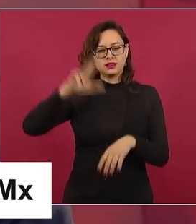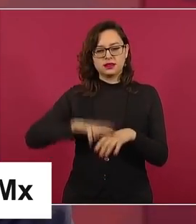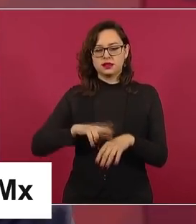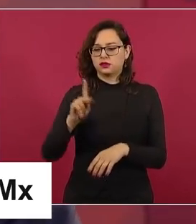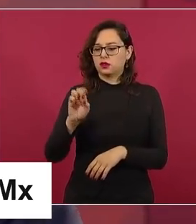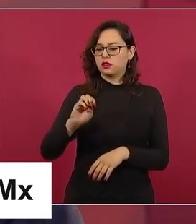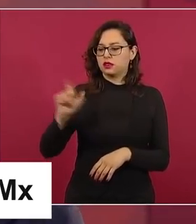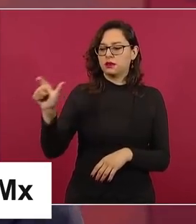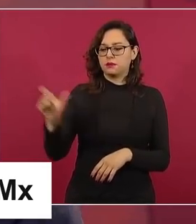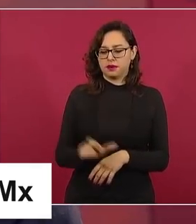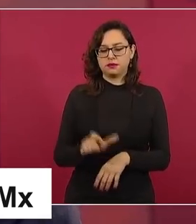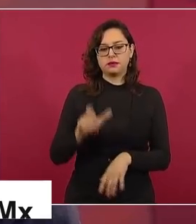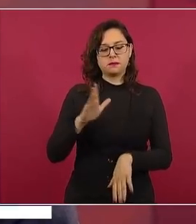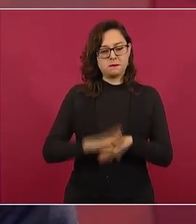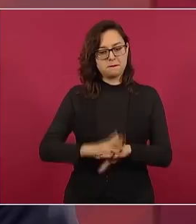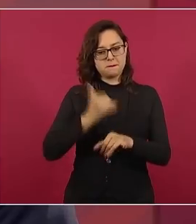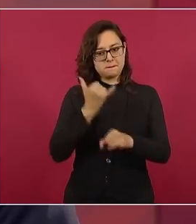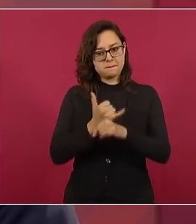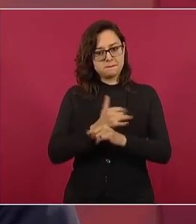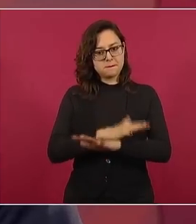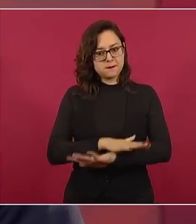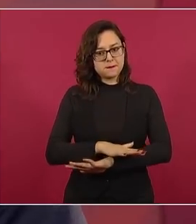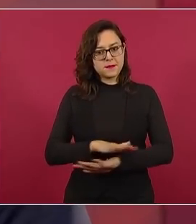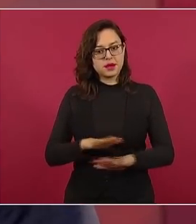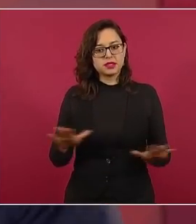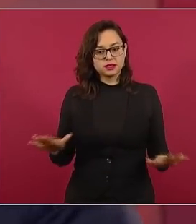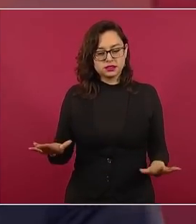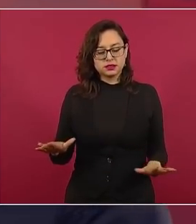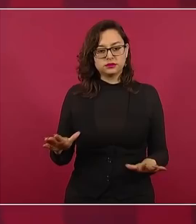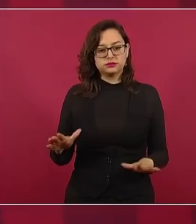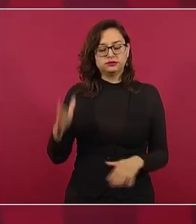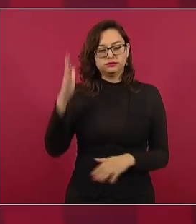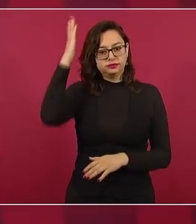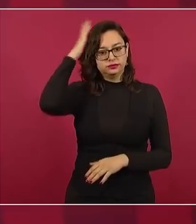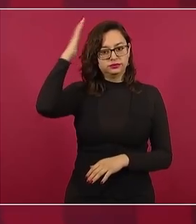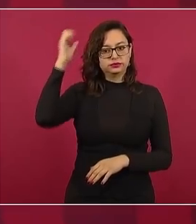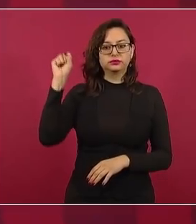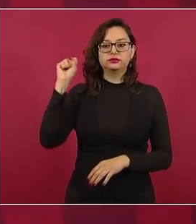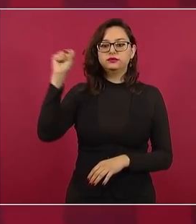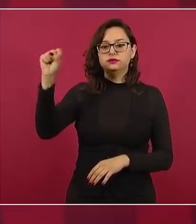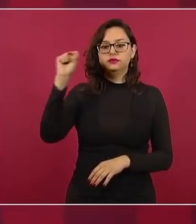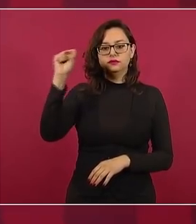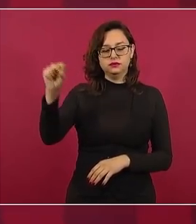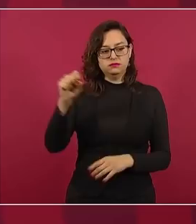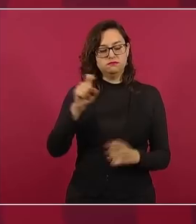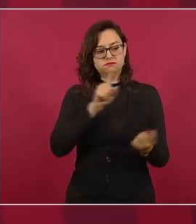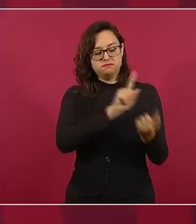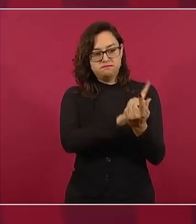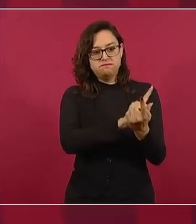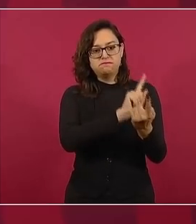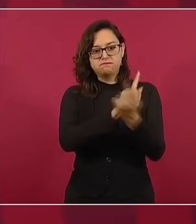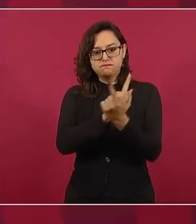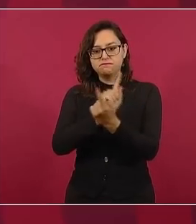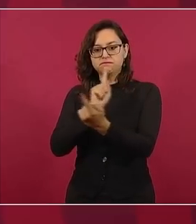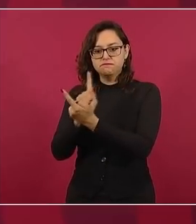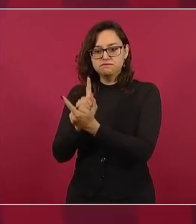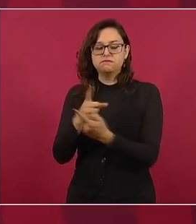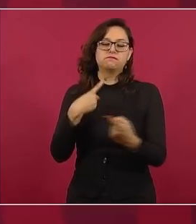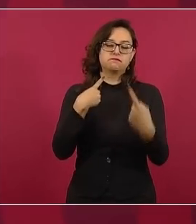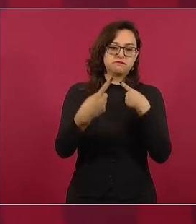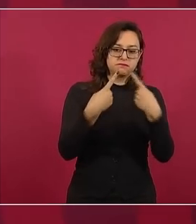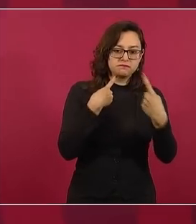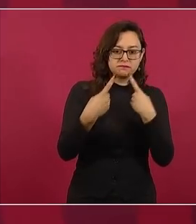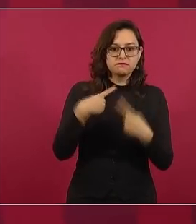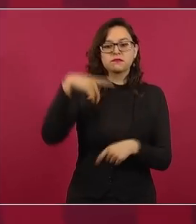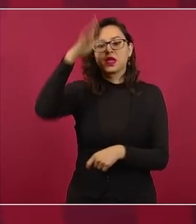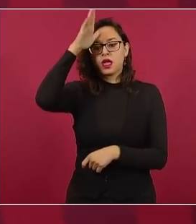informe sobre esto y que busque a los dirigentes sindicales y que se dialogue y que se llegue